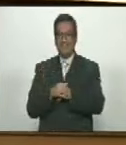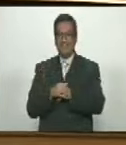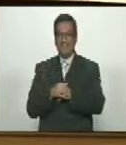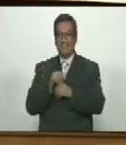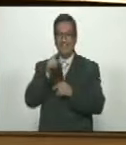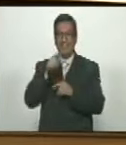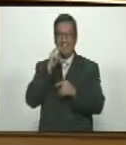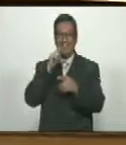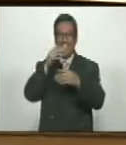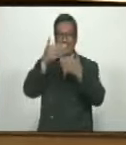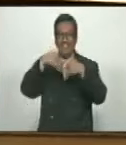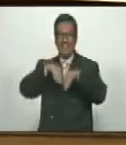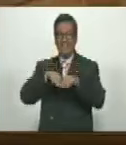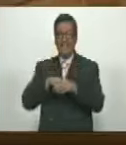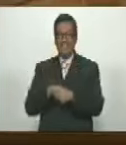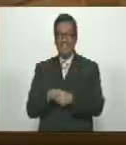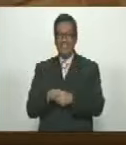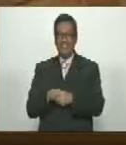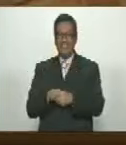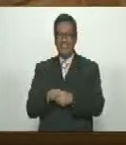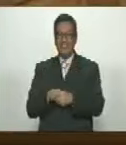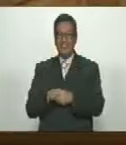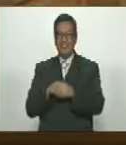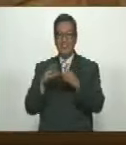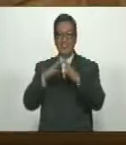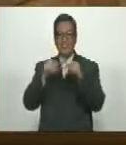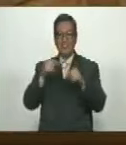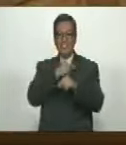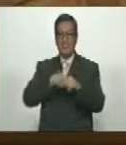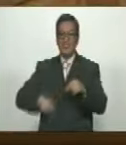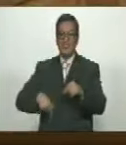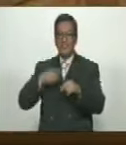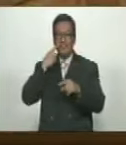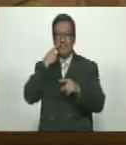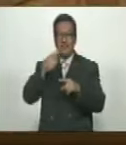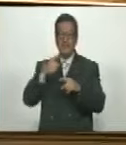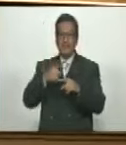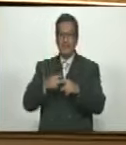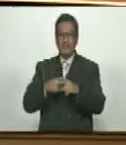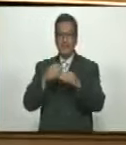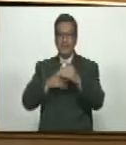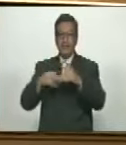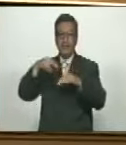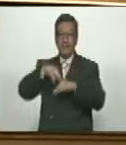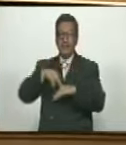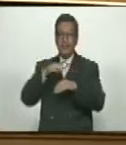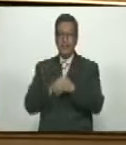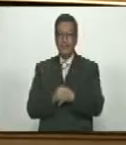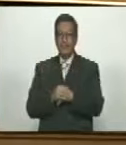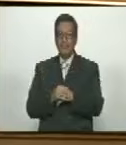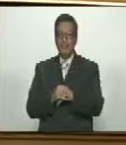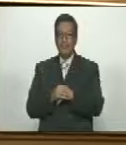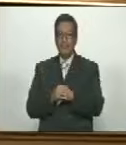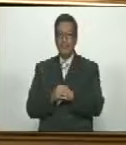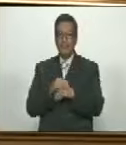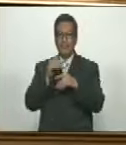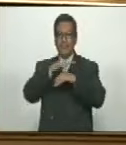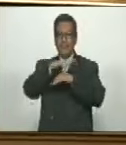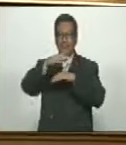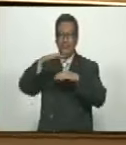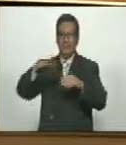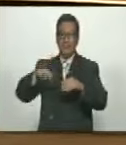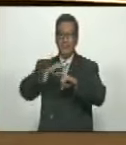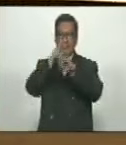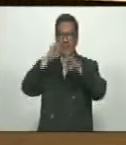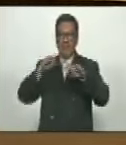siguiente punto del orden del día es todo ciudadano presidente en consecuencia se levanta la sesión se me van por la sombrita